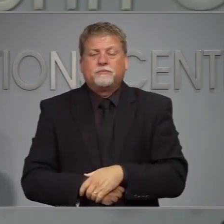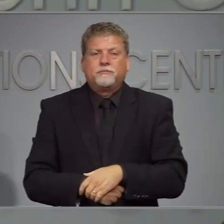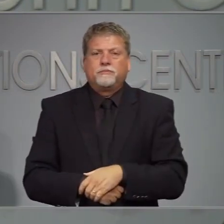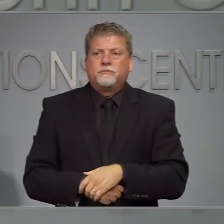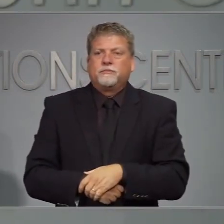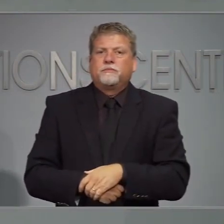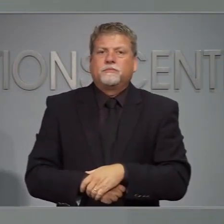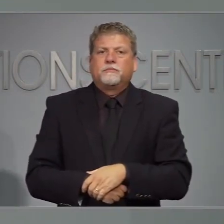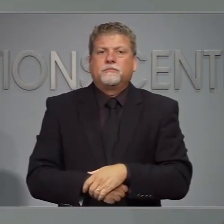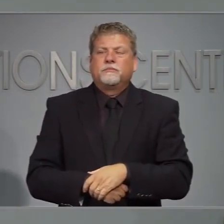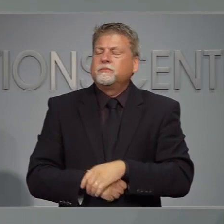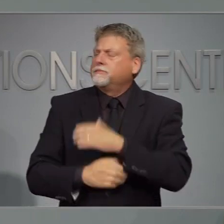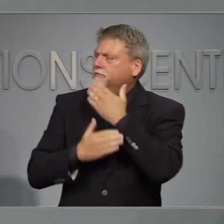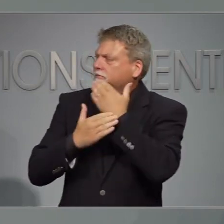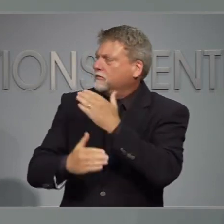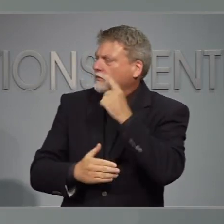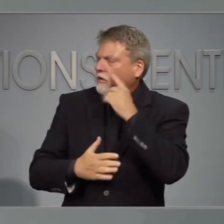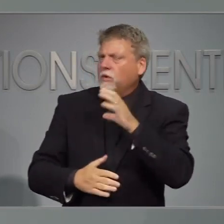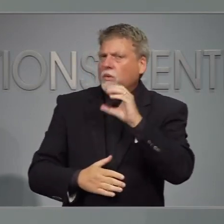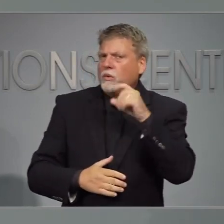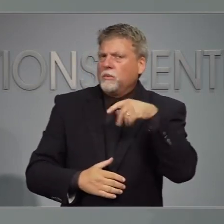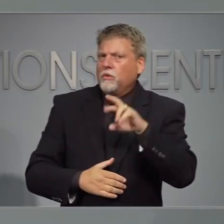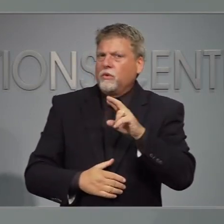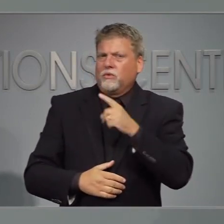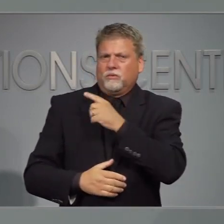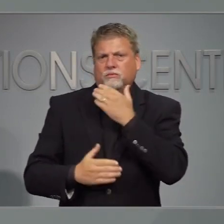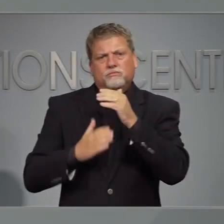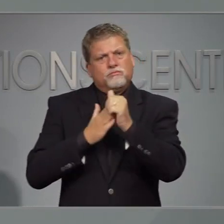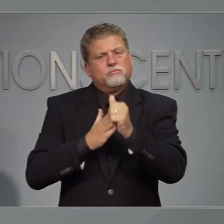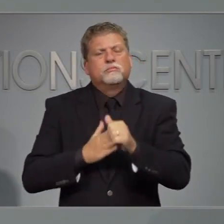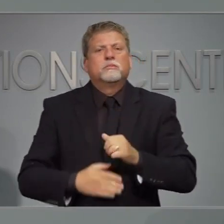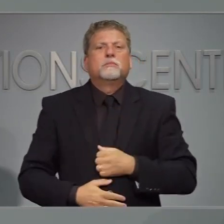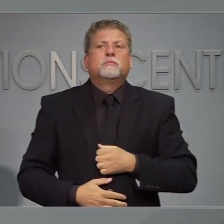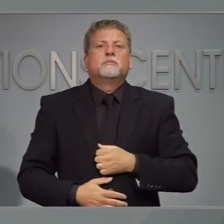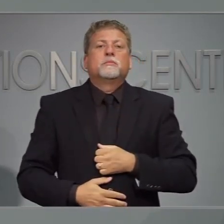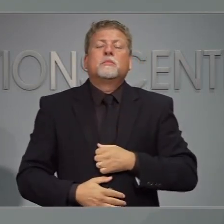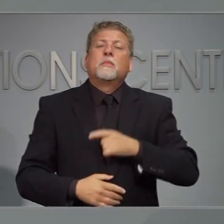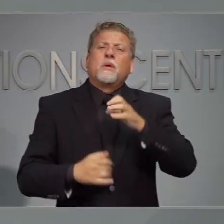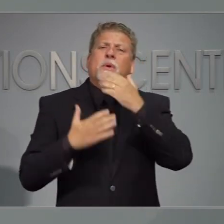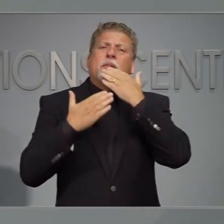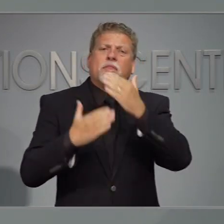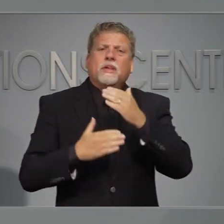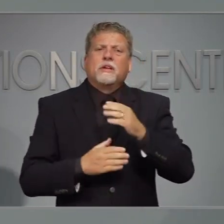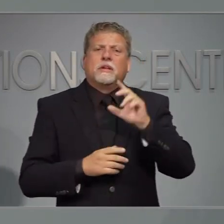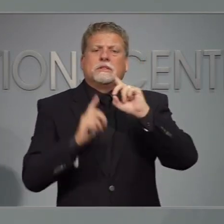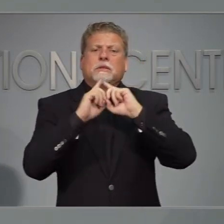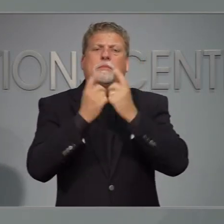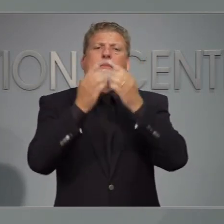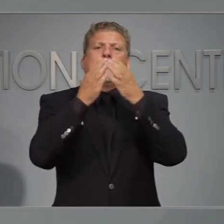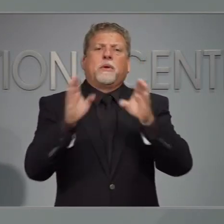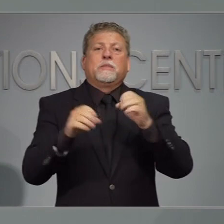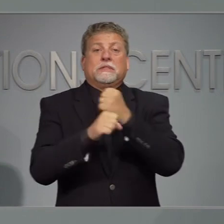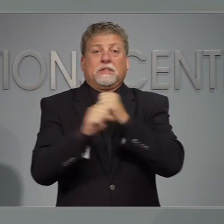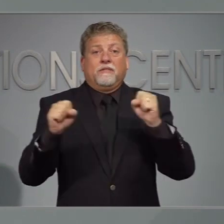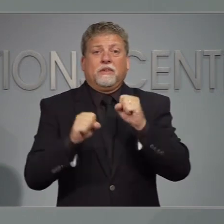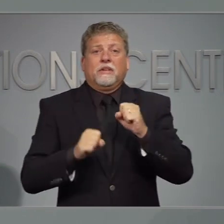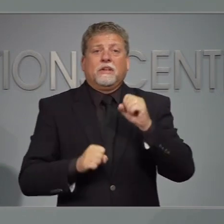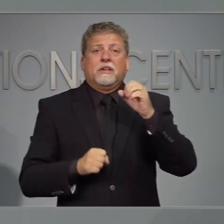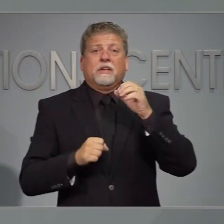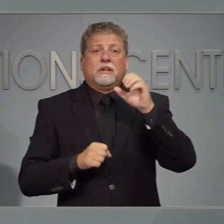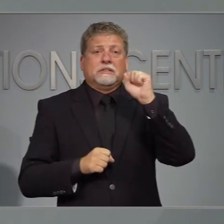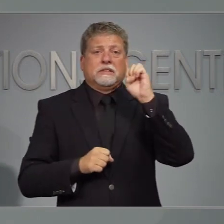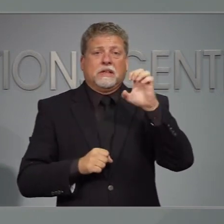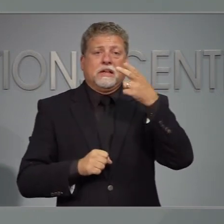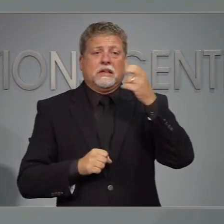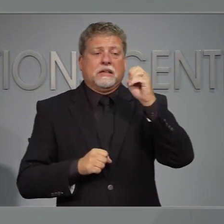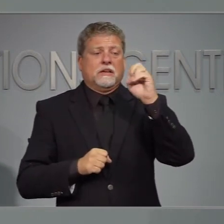Coronel. Gracias con el que hubo por su liderazgo. Gracias al departamento de secretario de transporte